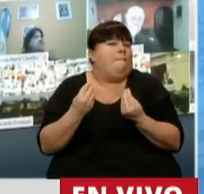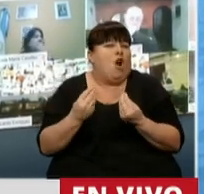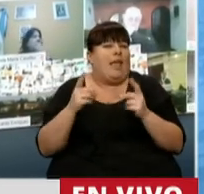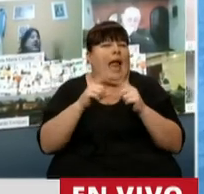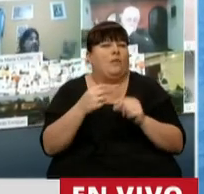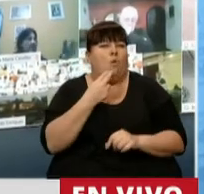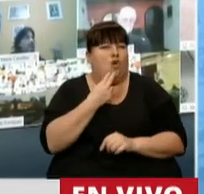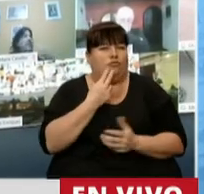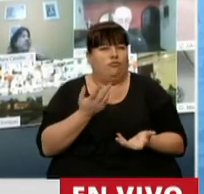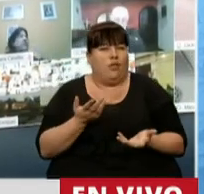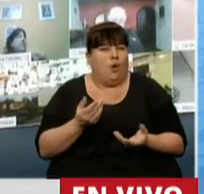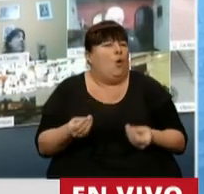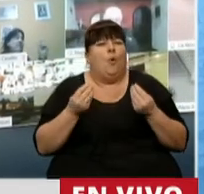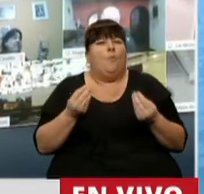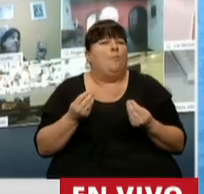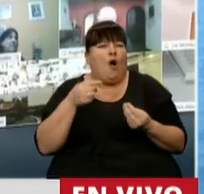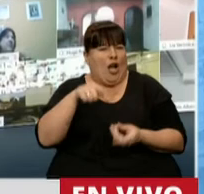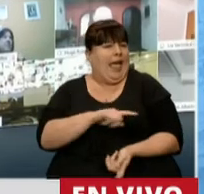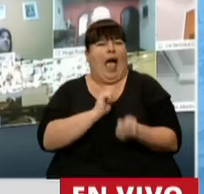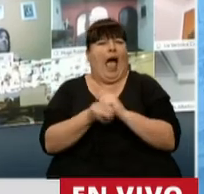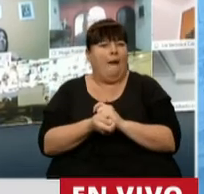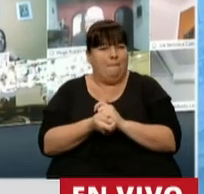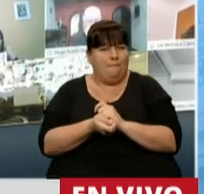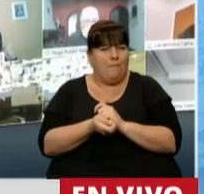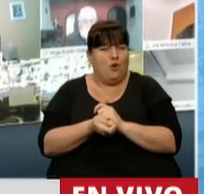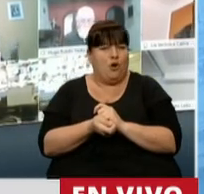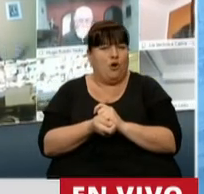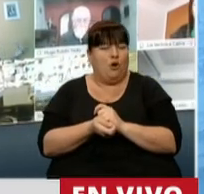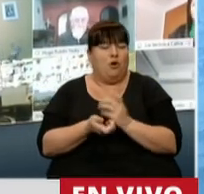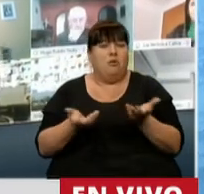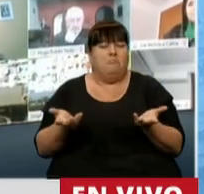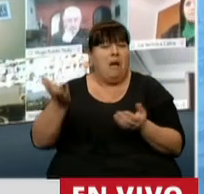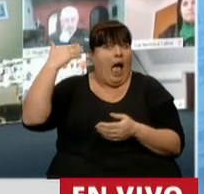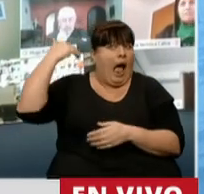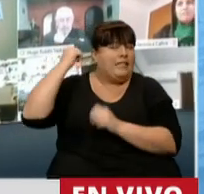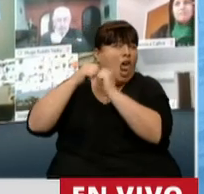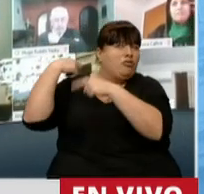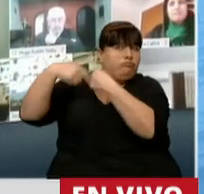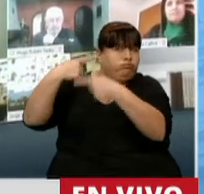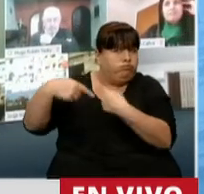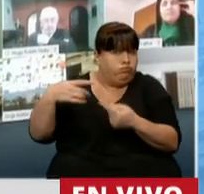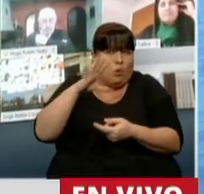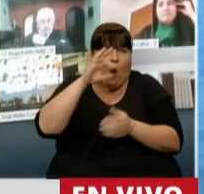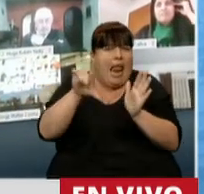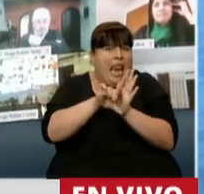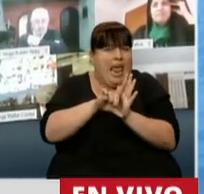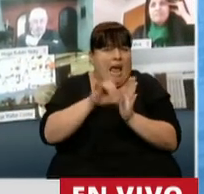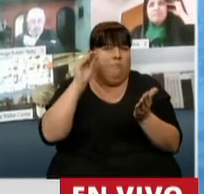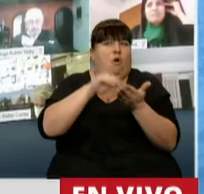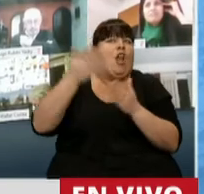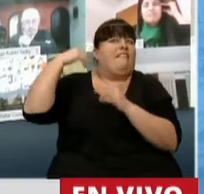qué. ¿Por qué este cambio en lo que históricamente sucedió en otras leyes?